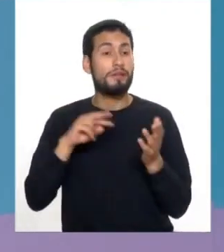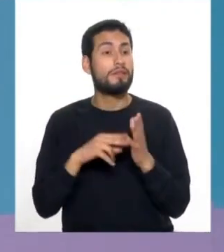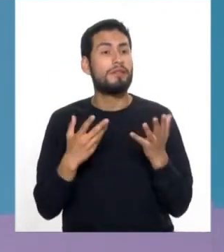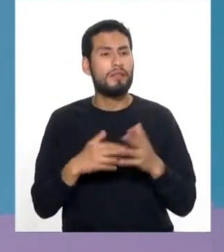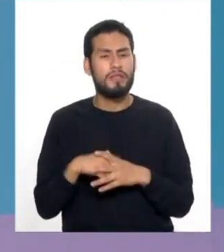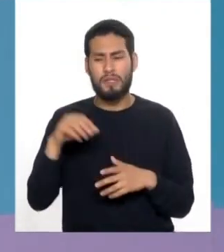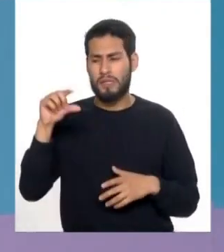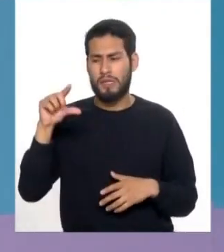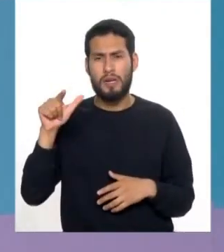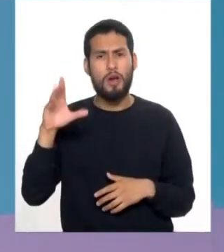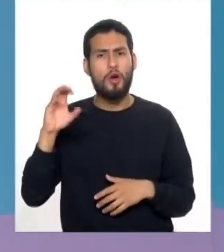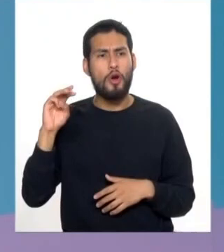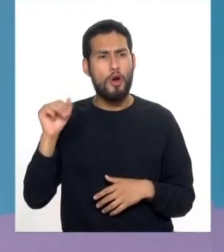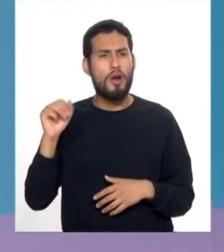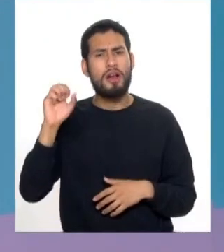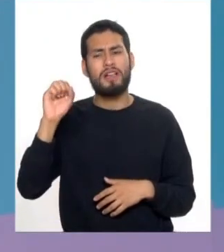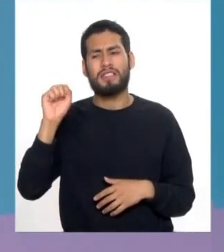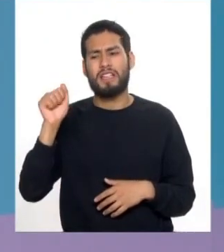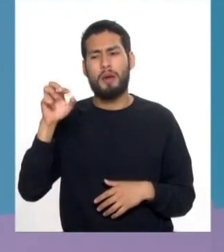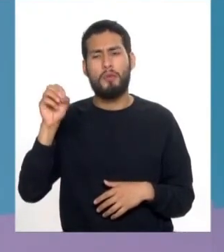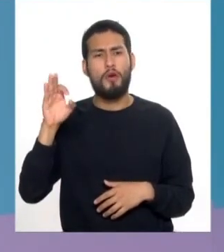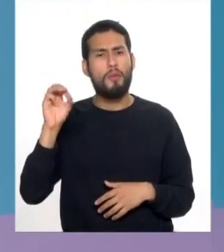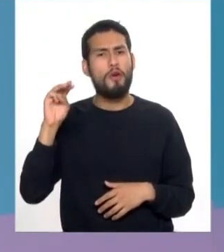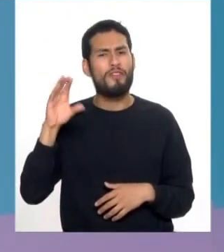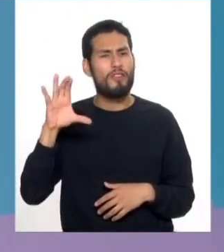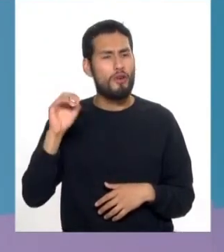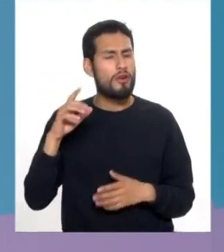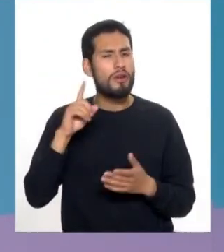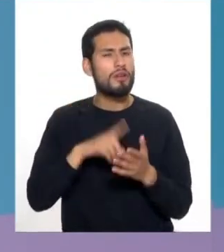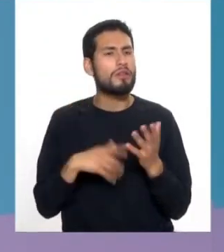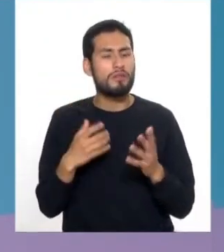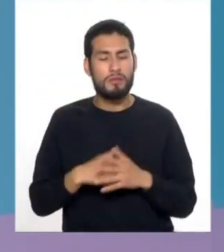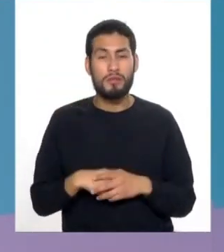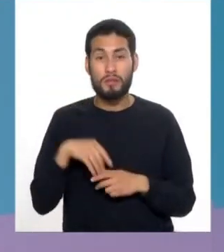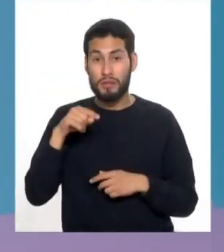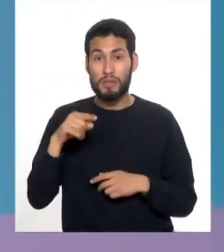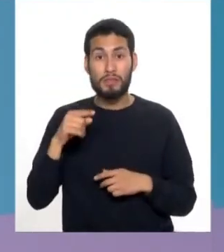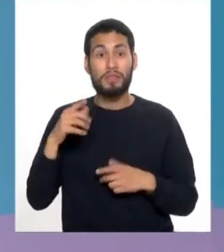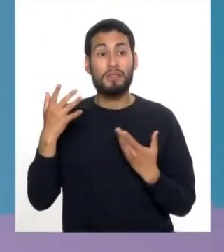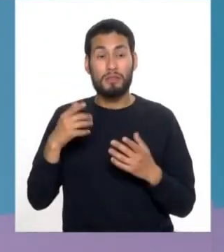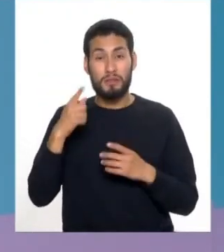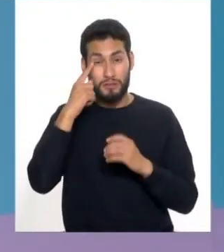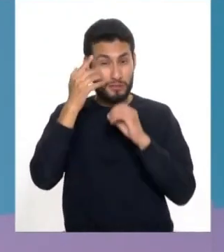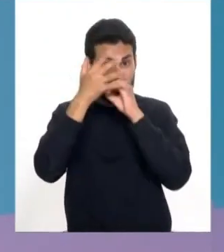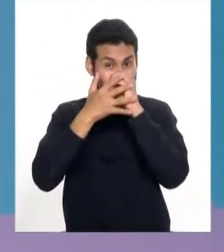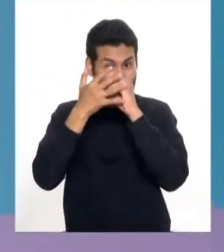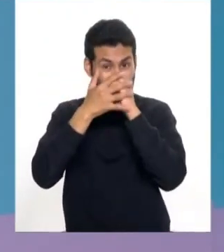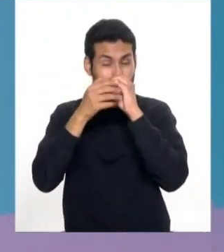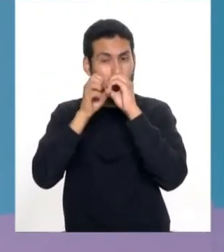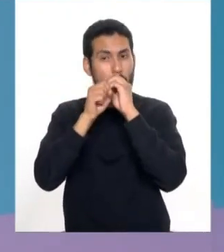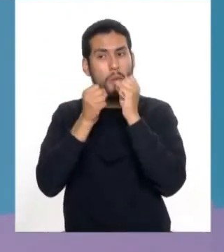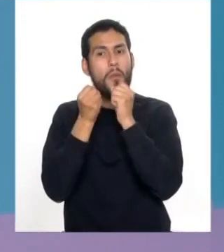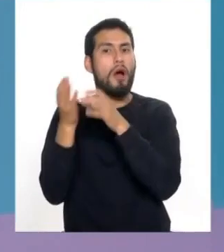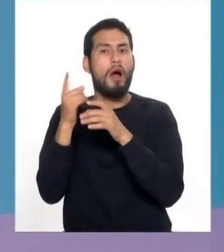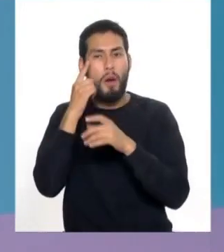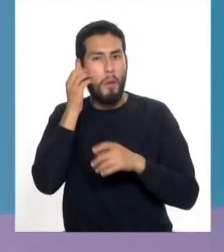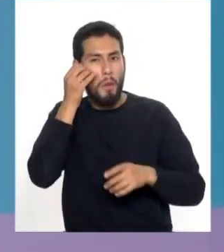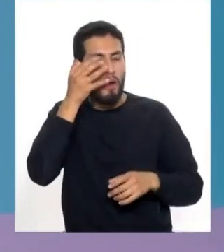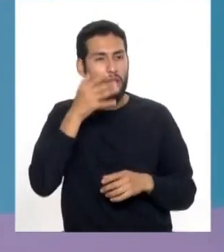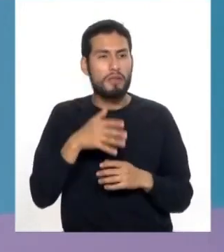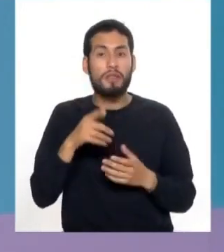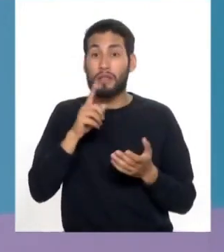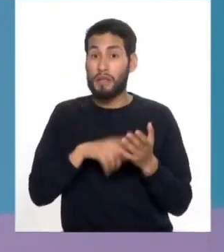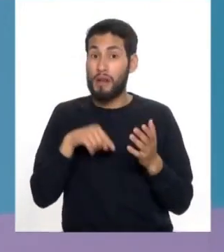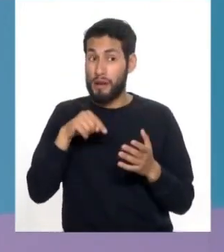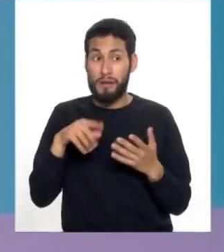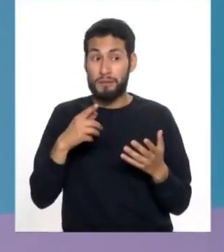glaucoma facomórfico, aquel glaucoma que es provocado por una catarata. Y no necesariamente la catarata